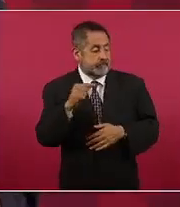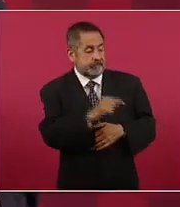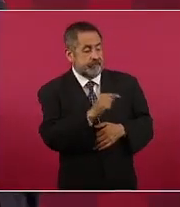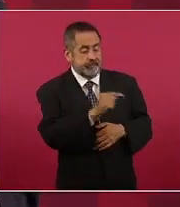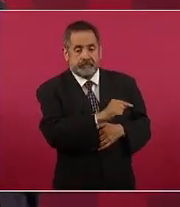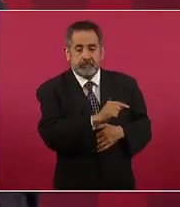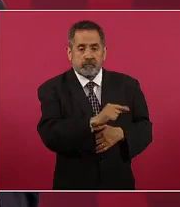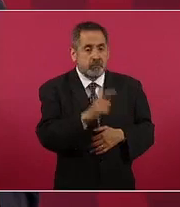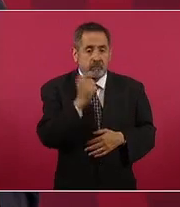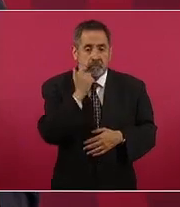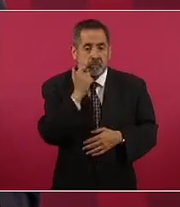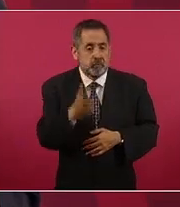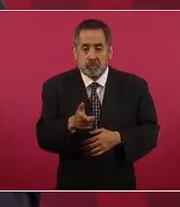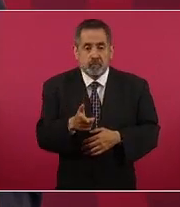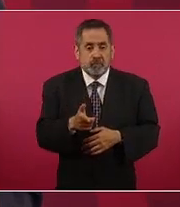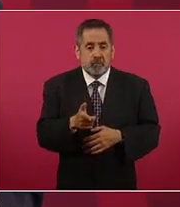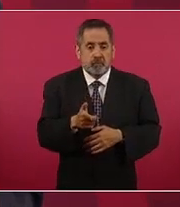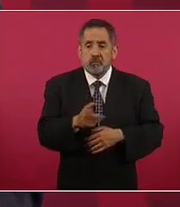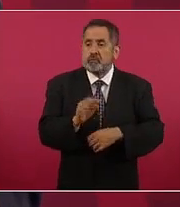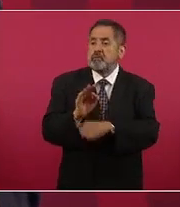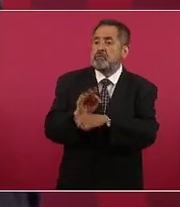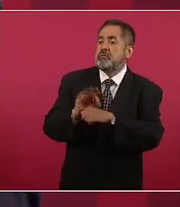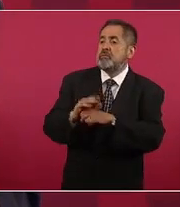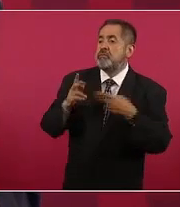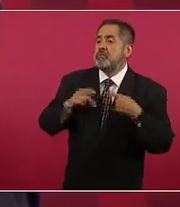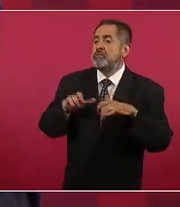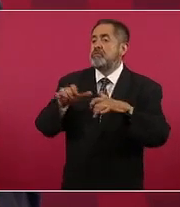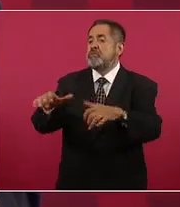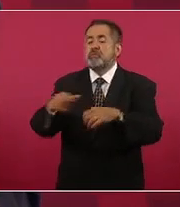que se proteja al pueblo